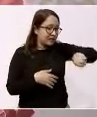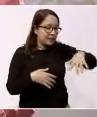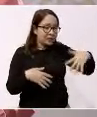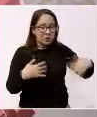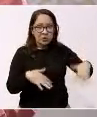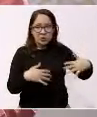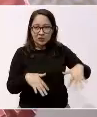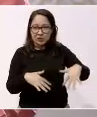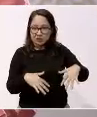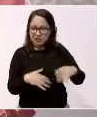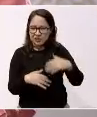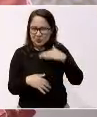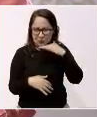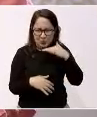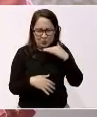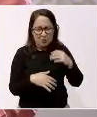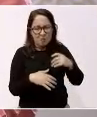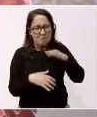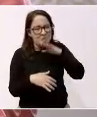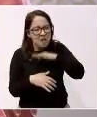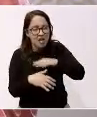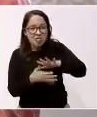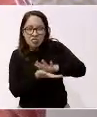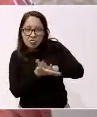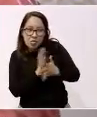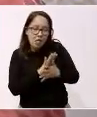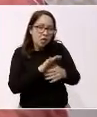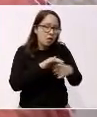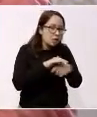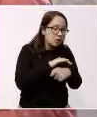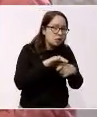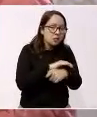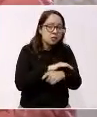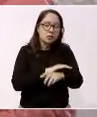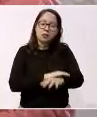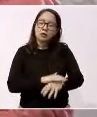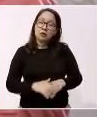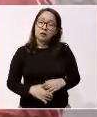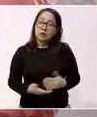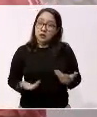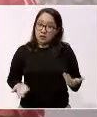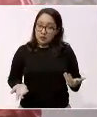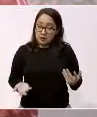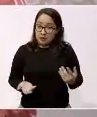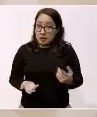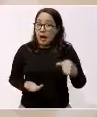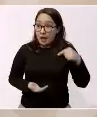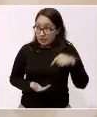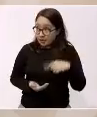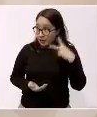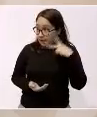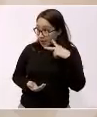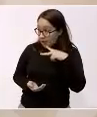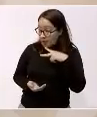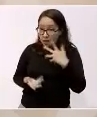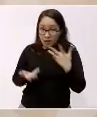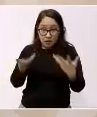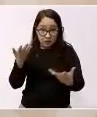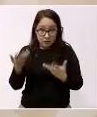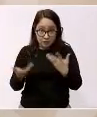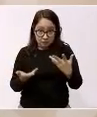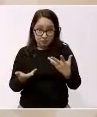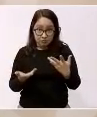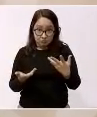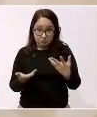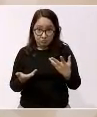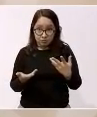una tranza. Ahora, pues aquí, en Veracruz, no mis paisanos